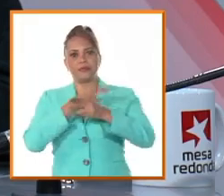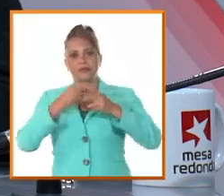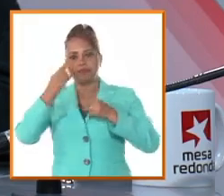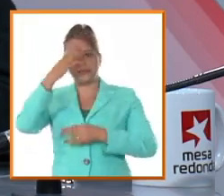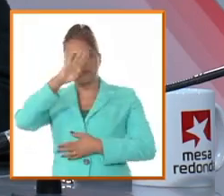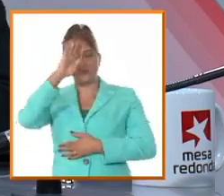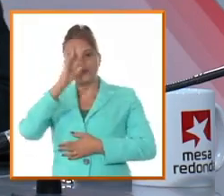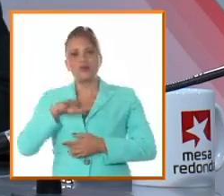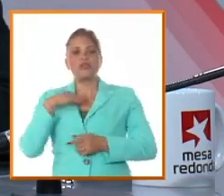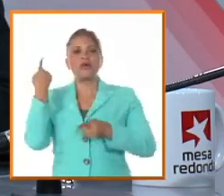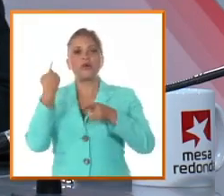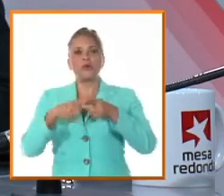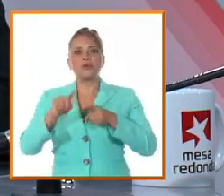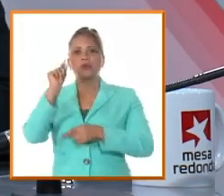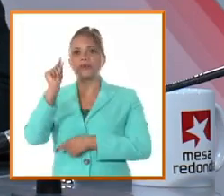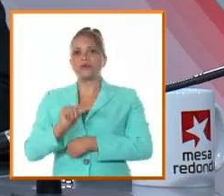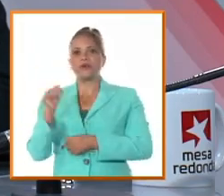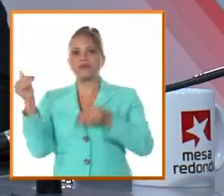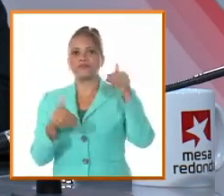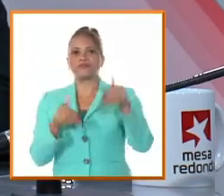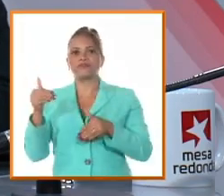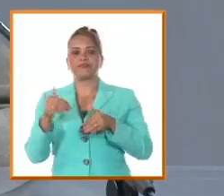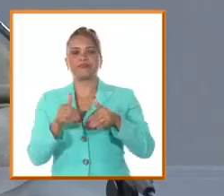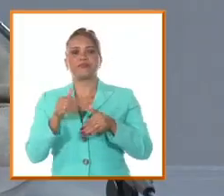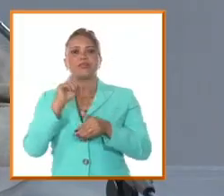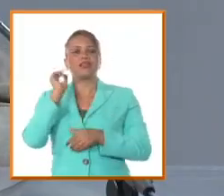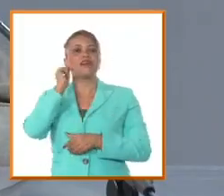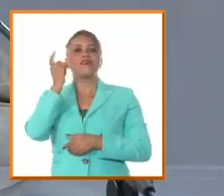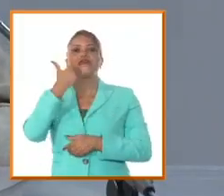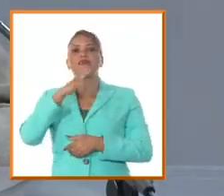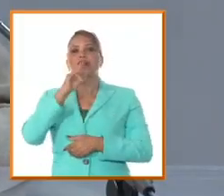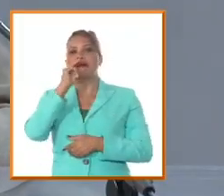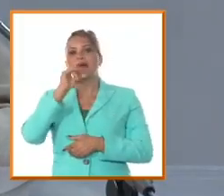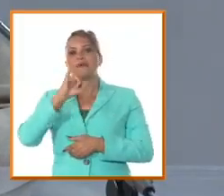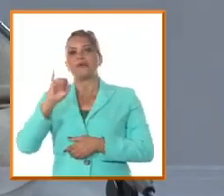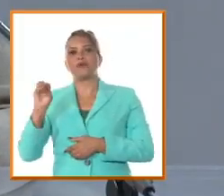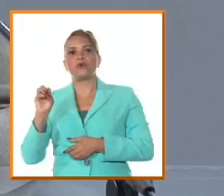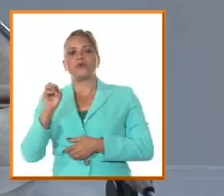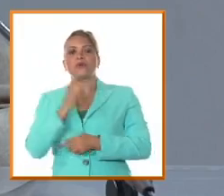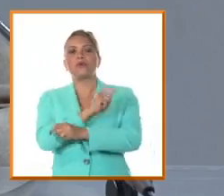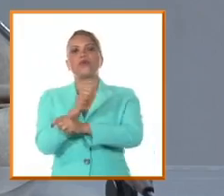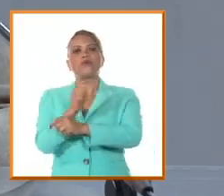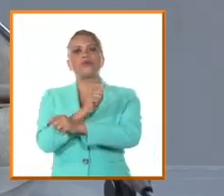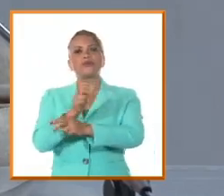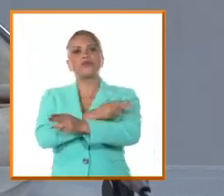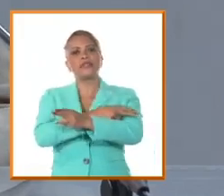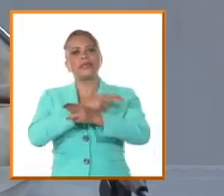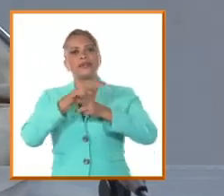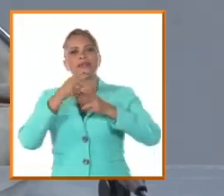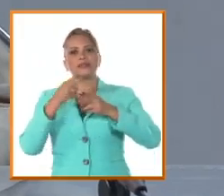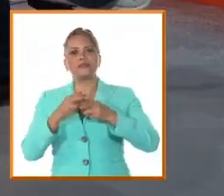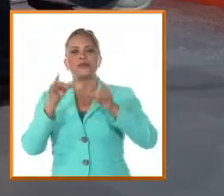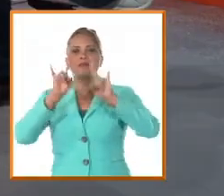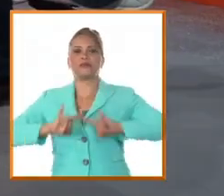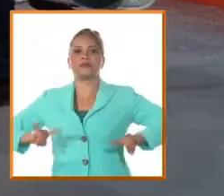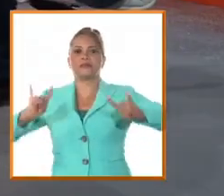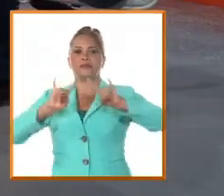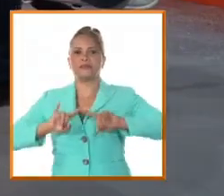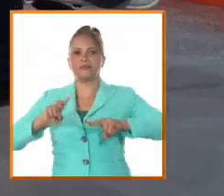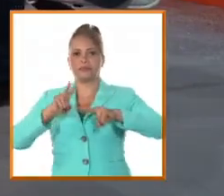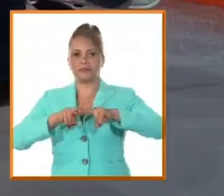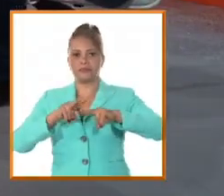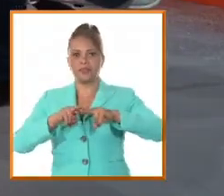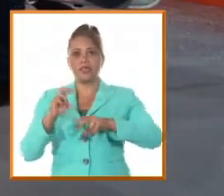Cuba. Y también me está acompañando esta tarde el doctor Fabio Fernández Batista, profesor titular de Historia de nuestra Universidad de La Habana.